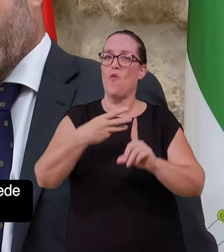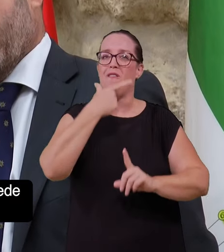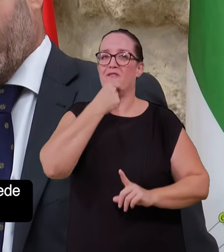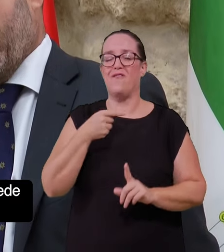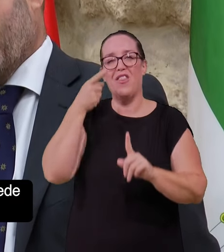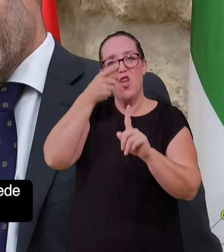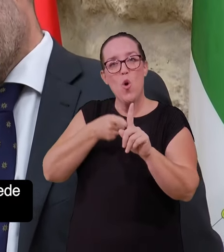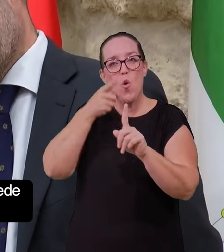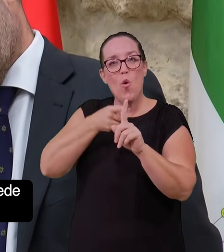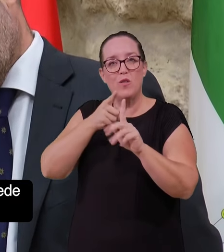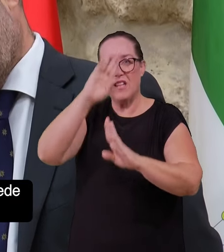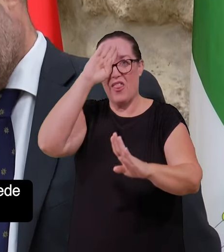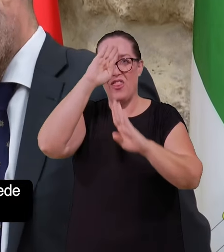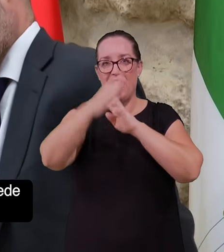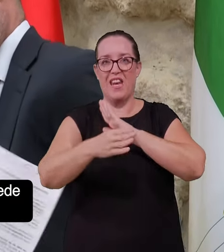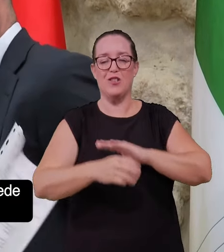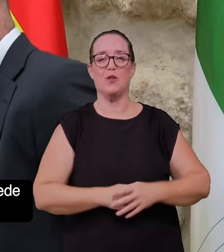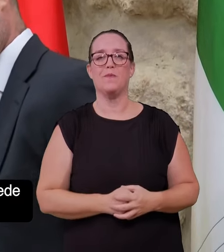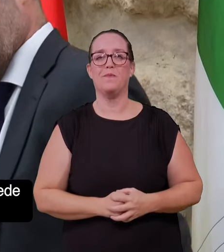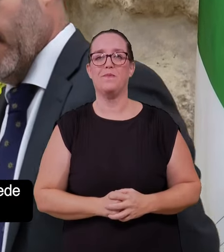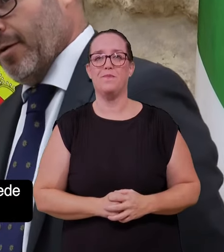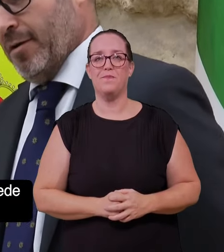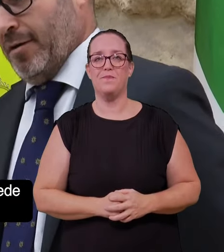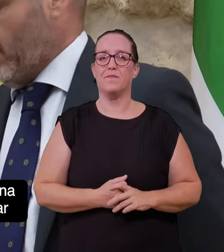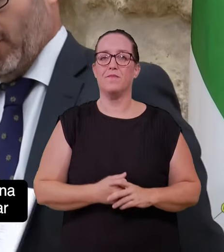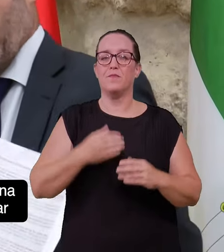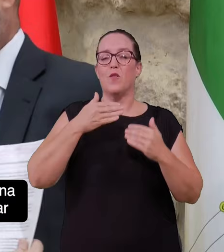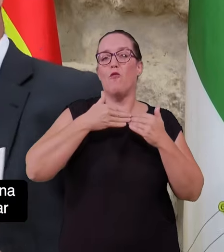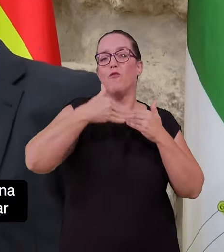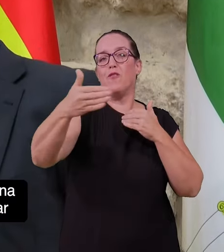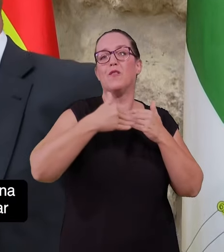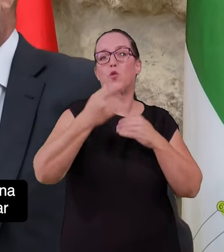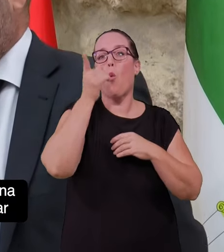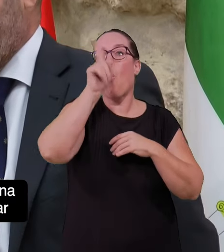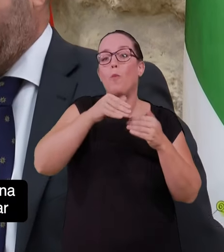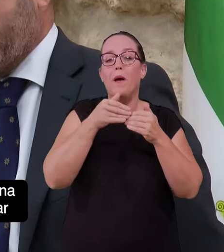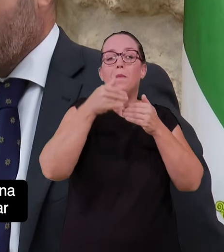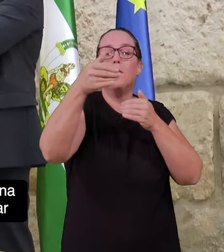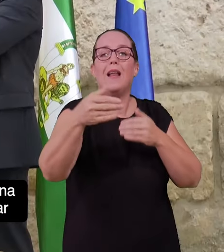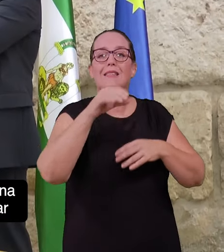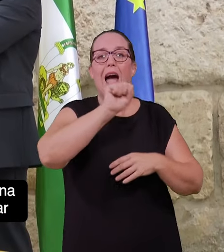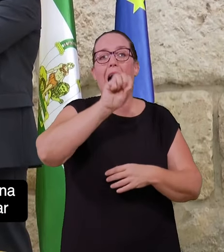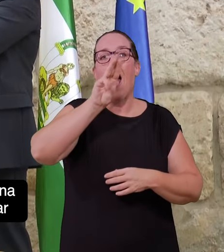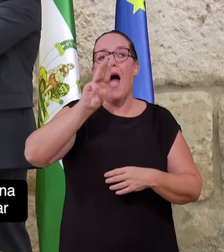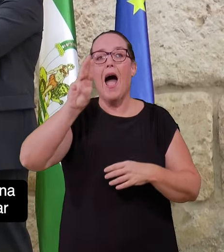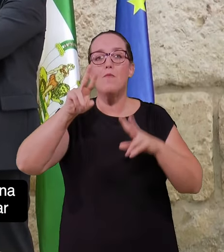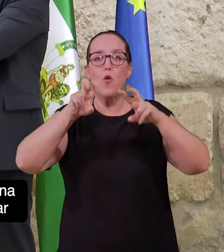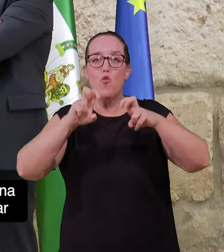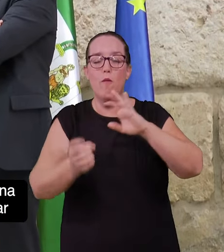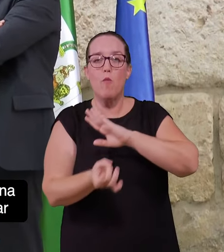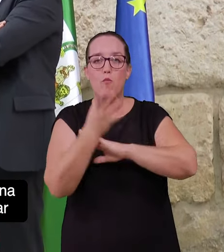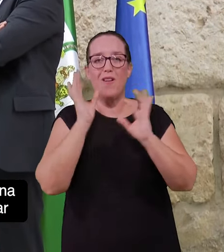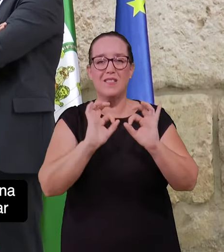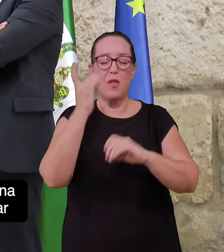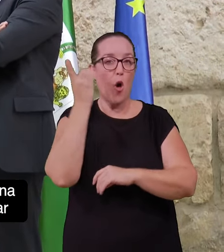habilitados, sino que se puede hacer directamente desde esta página. En los próximos 30 días, AUCORSA pondrá en marcha una aplicación para